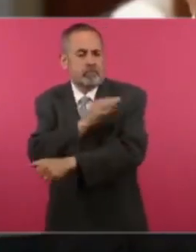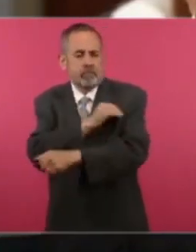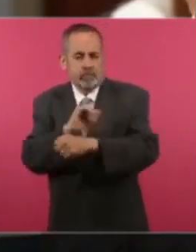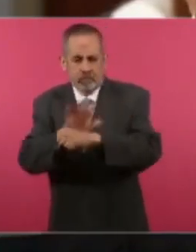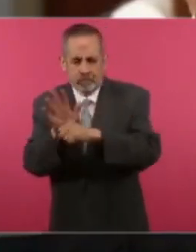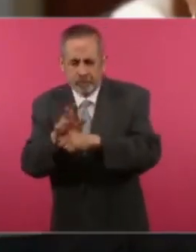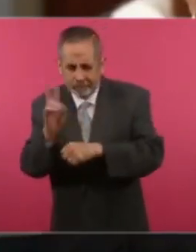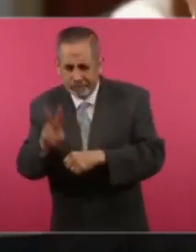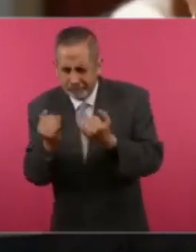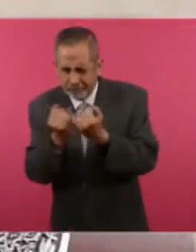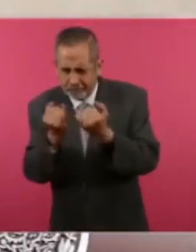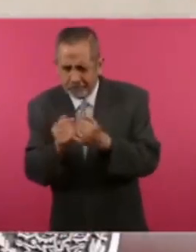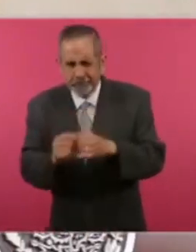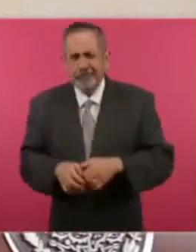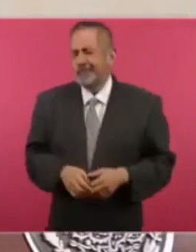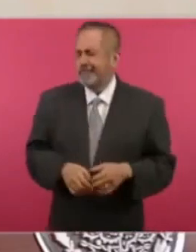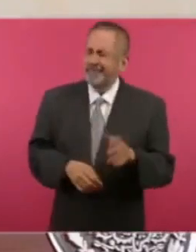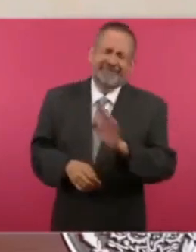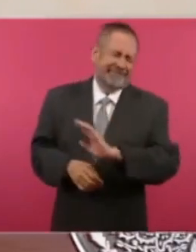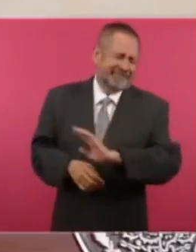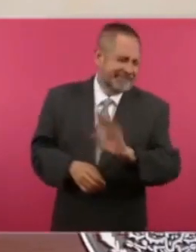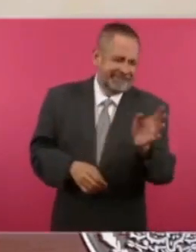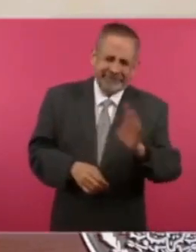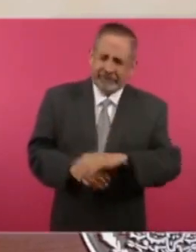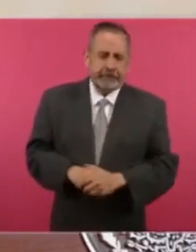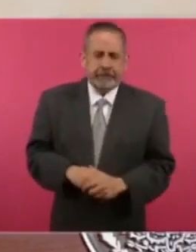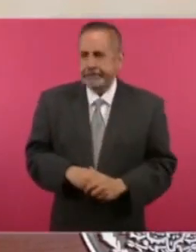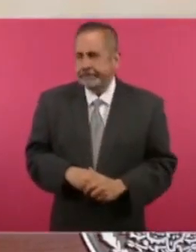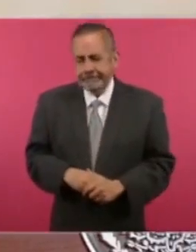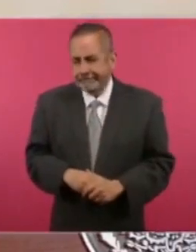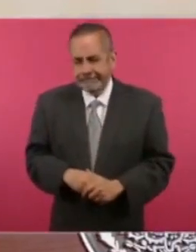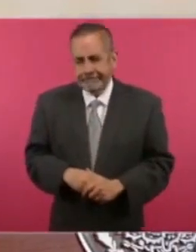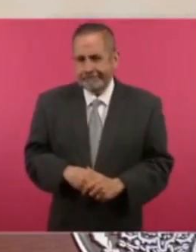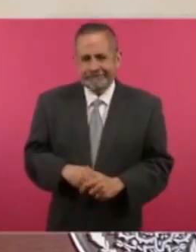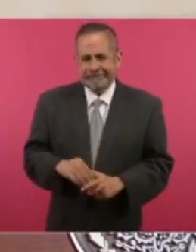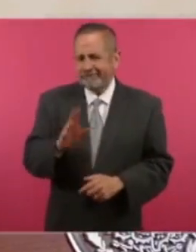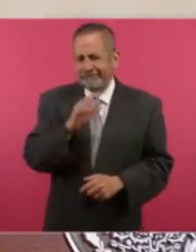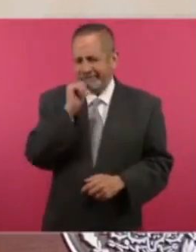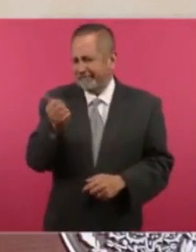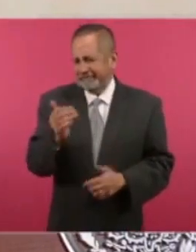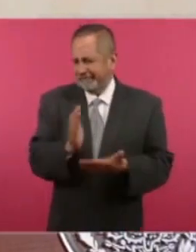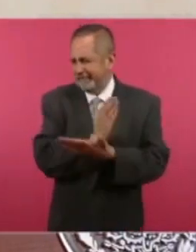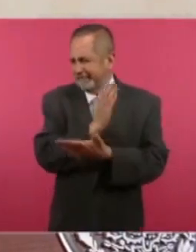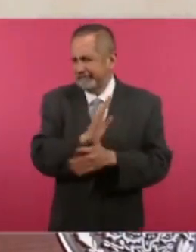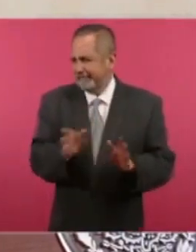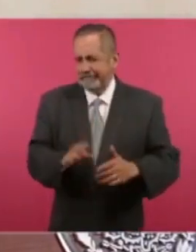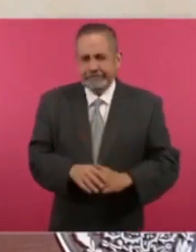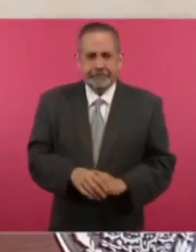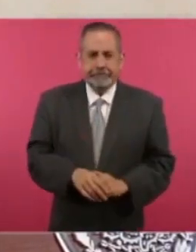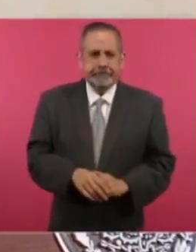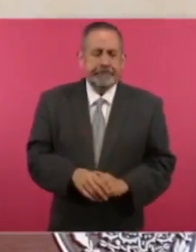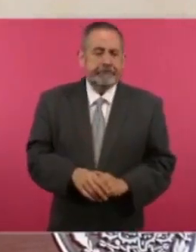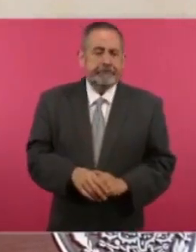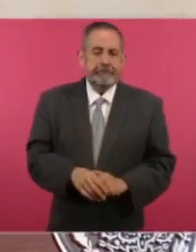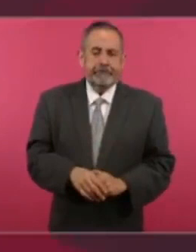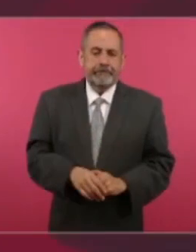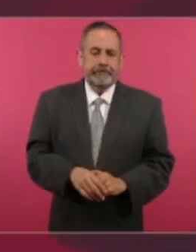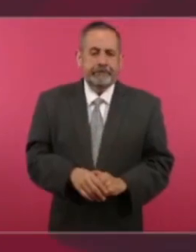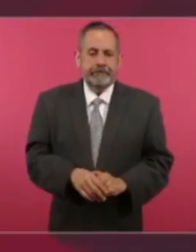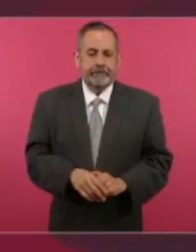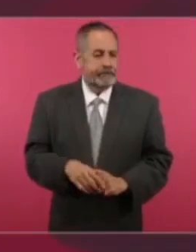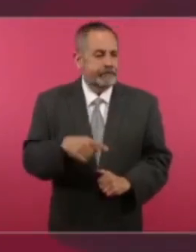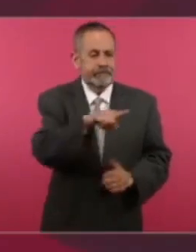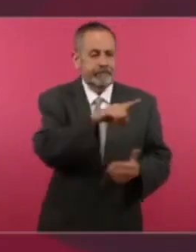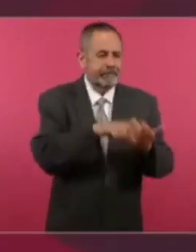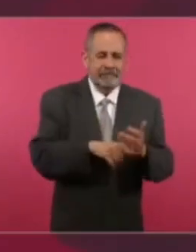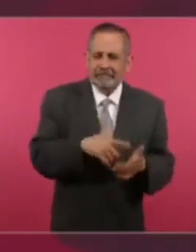No. ¿Es cierto? No, no, no, no, no. Es que hay muy mala